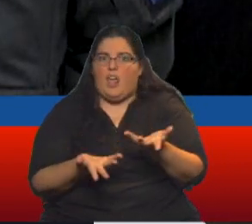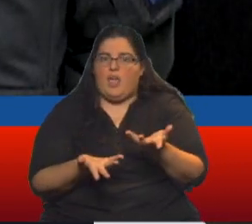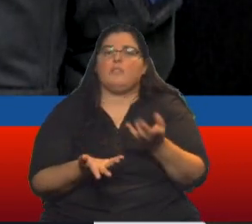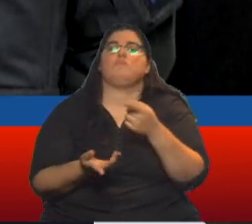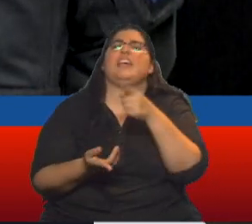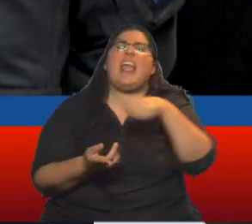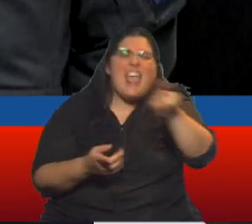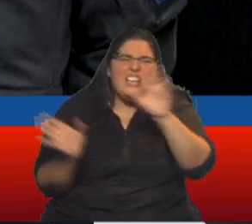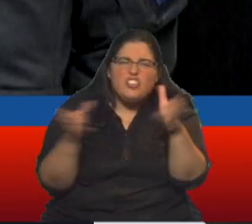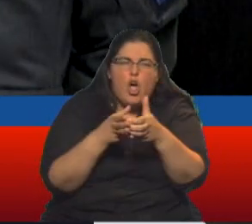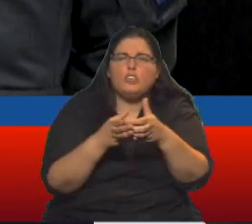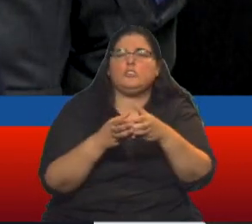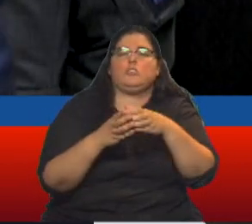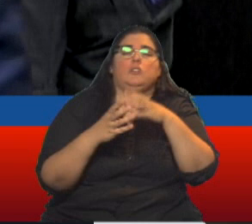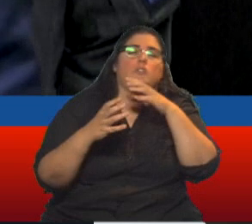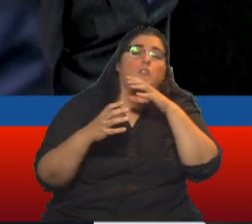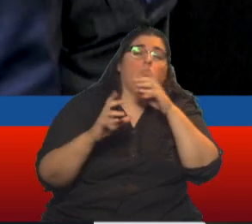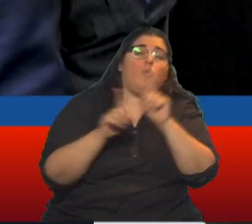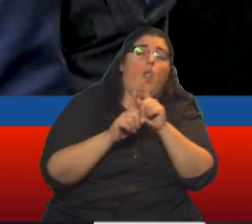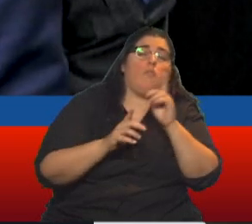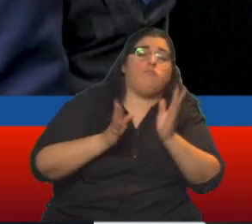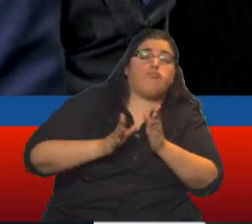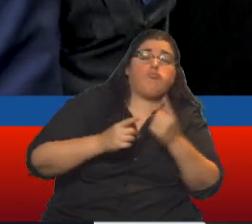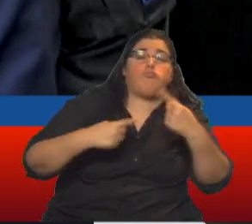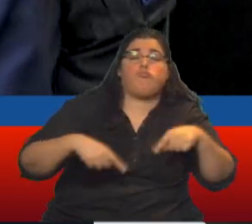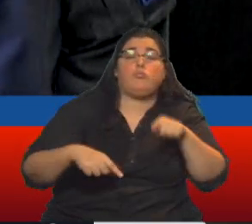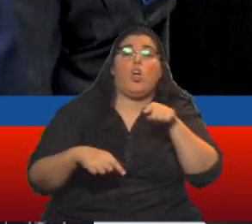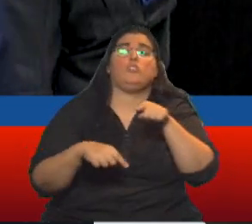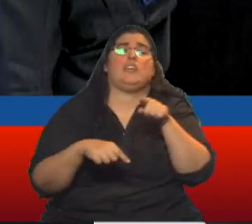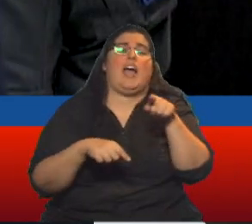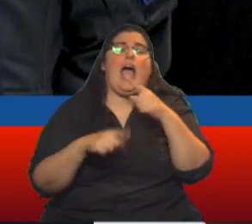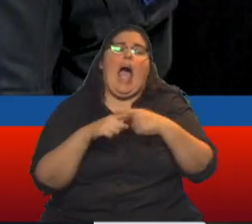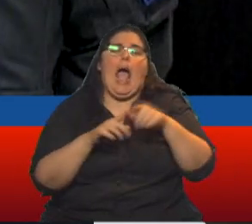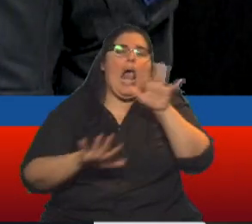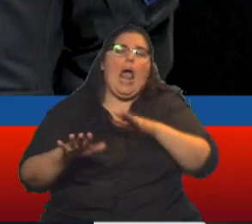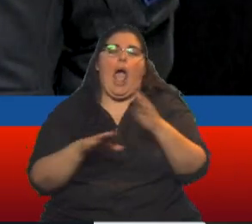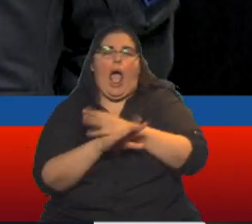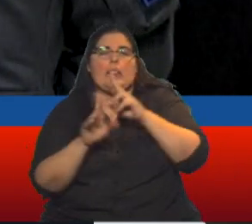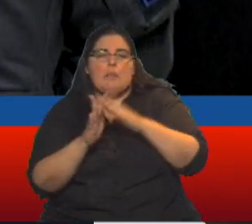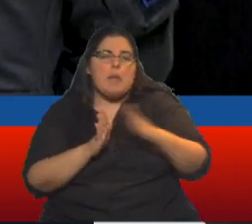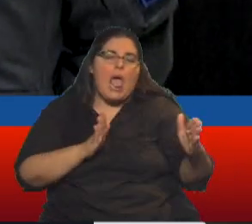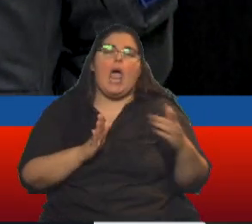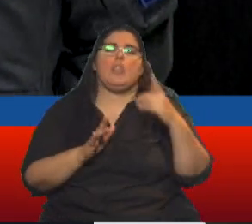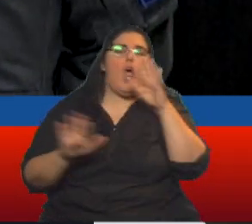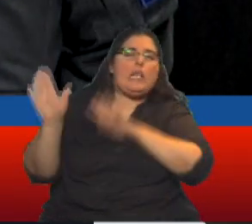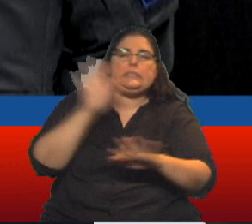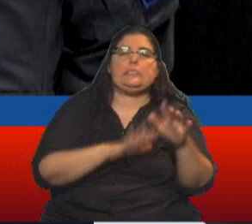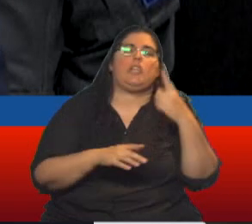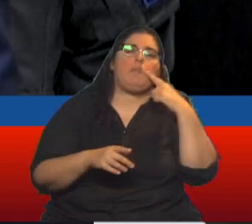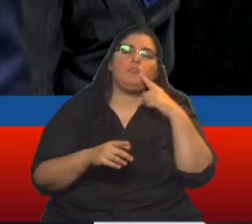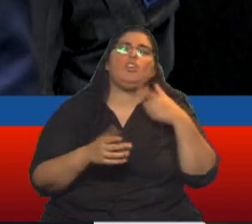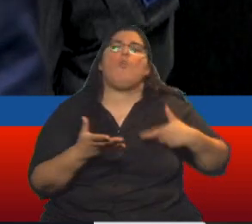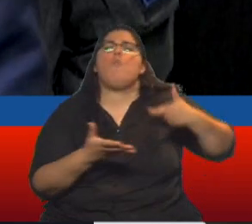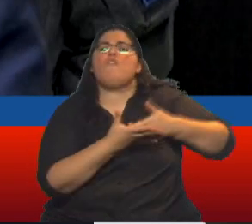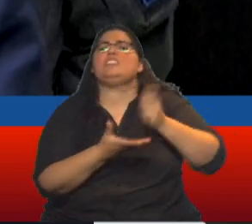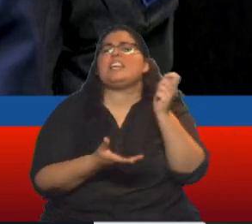mimitizan y han desarrollado actos premeditados, organizados y financiados por